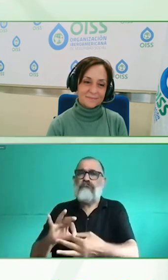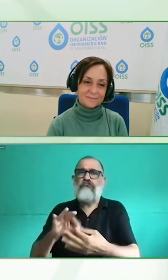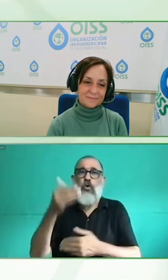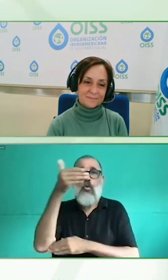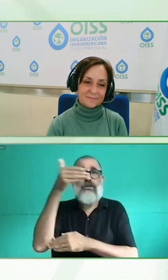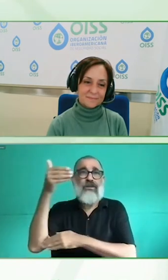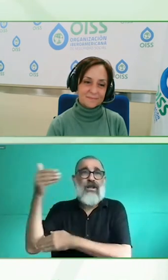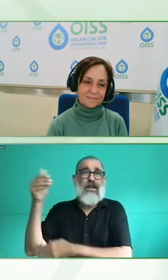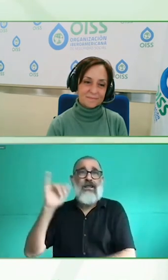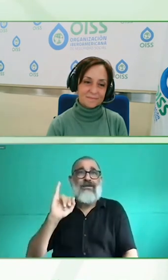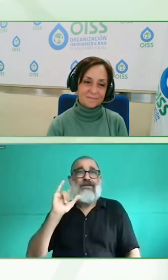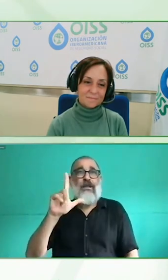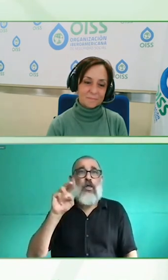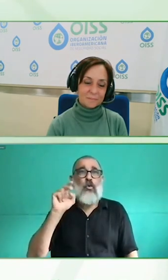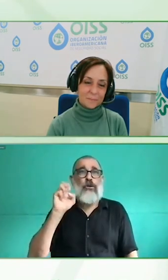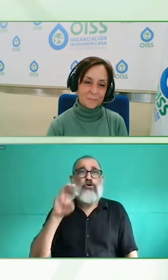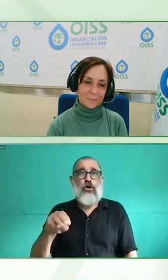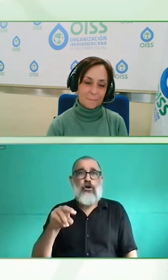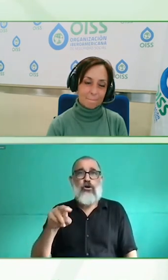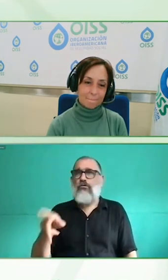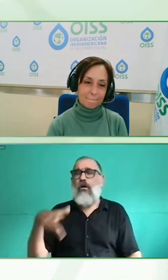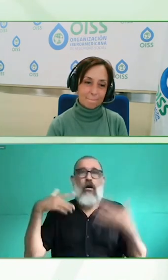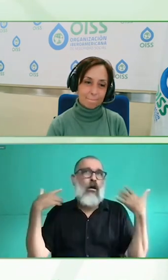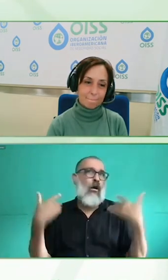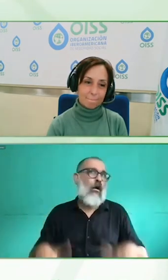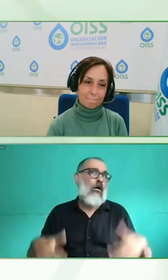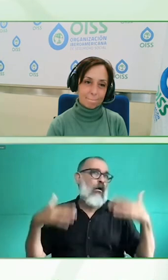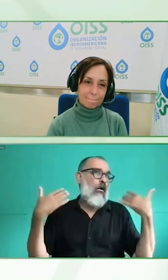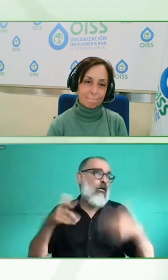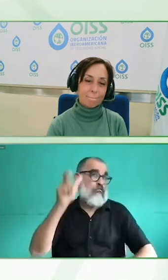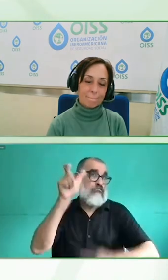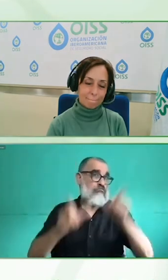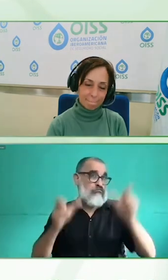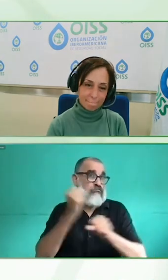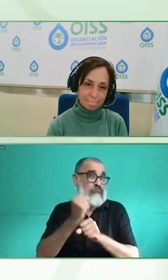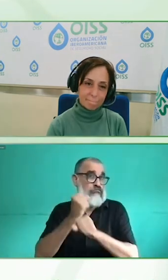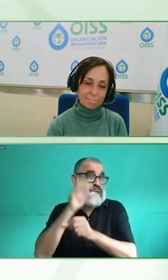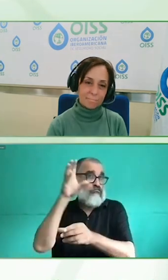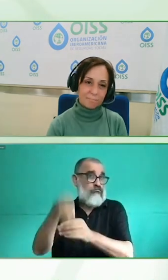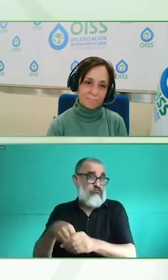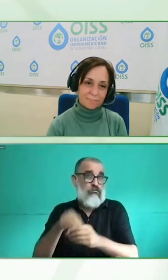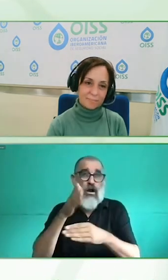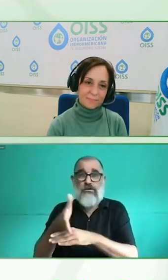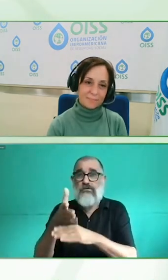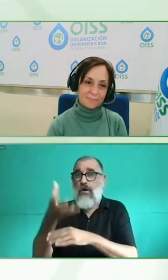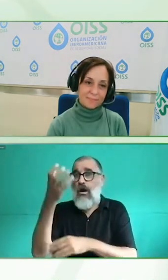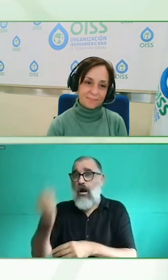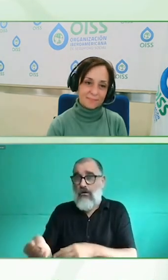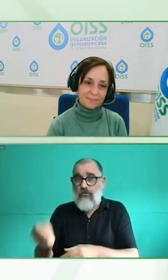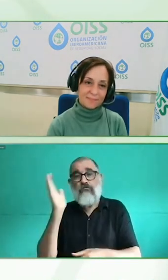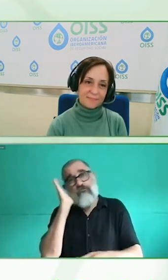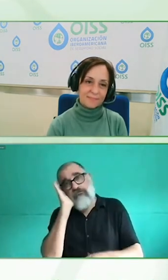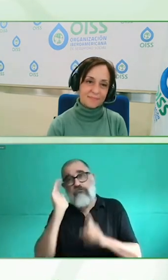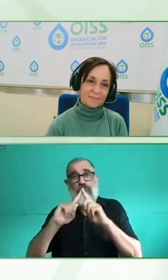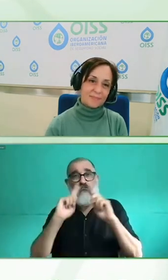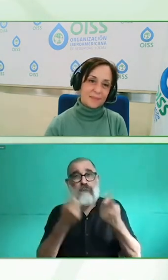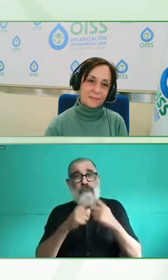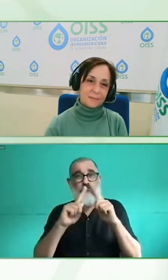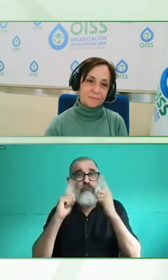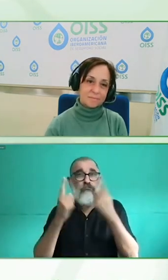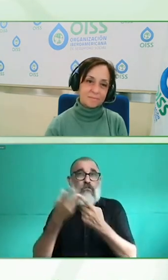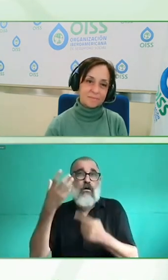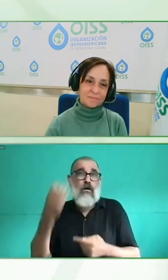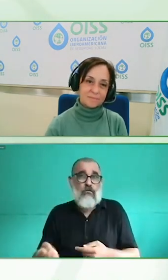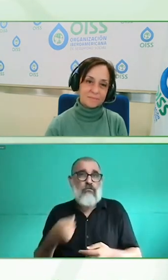Tomando algunas de tus palabras yo quiero hacerle una pregunta a Ana. Hablaba recién, Durne, de inversión, daba un ejemplo de Perú